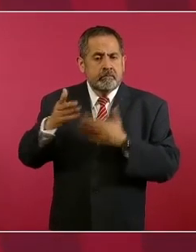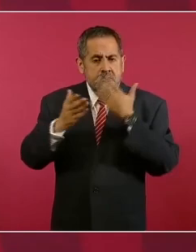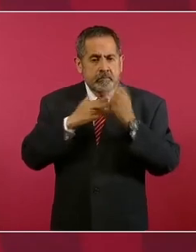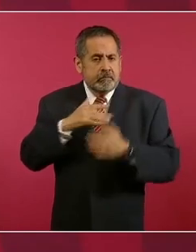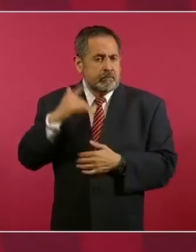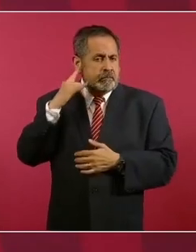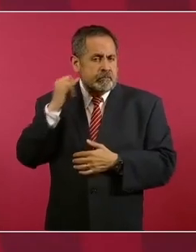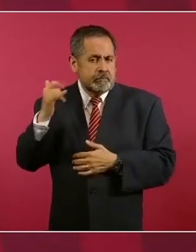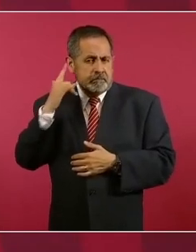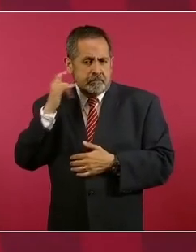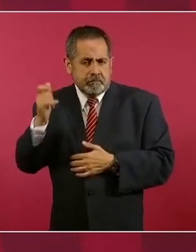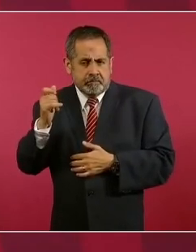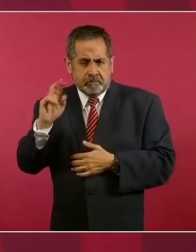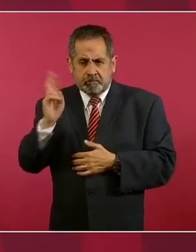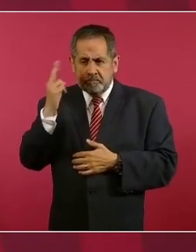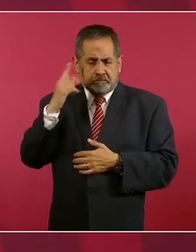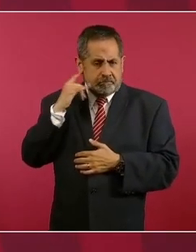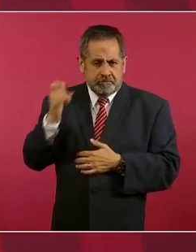en Berkeley,